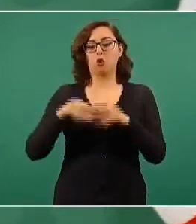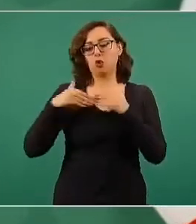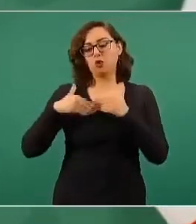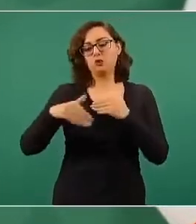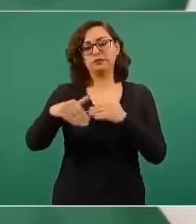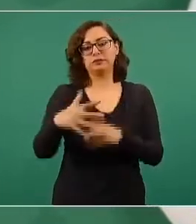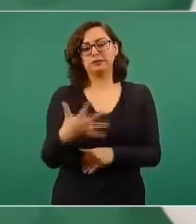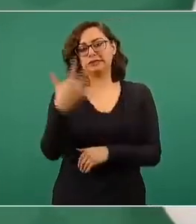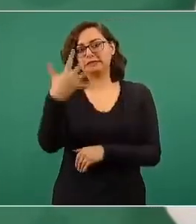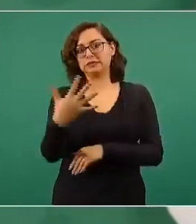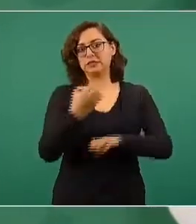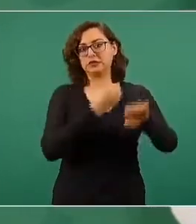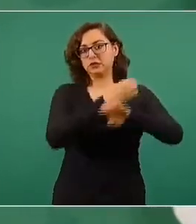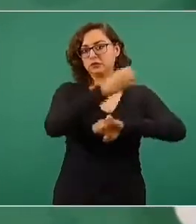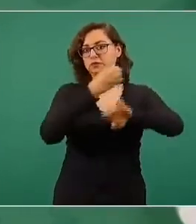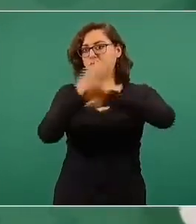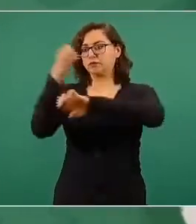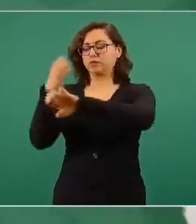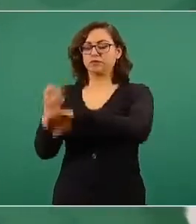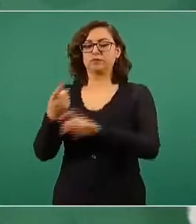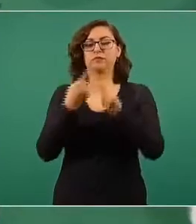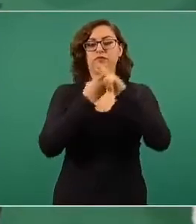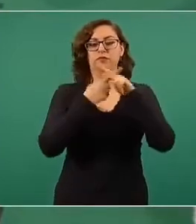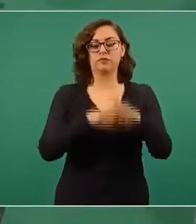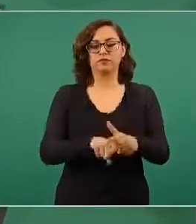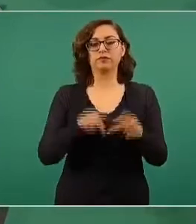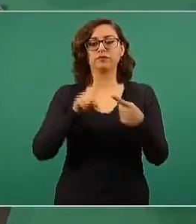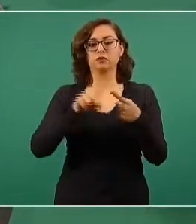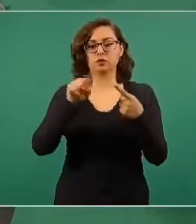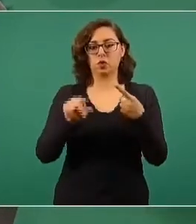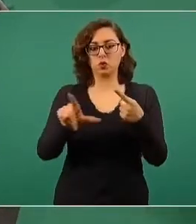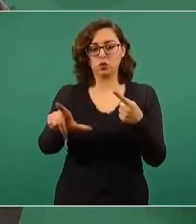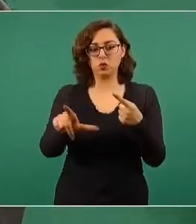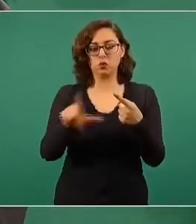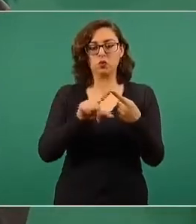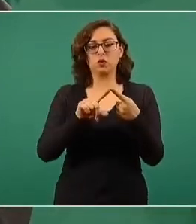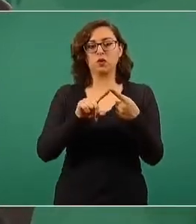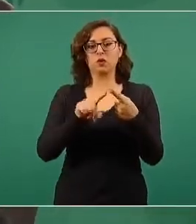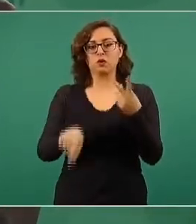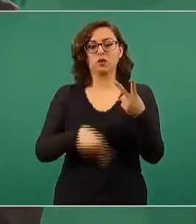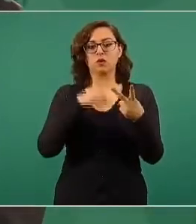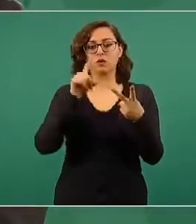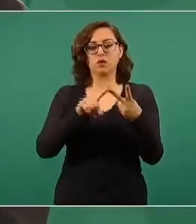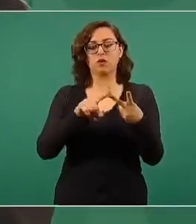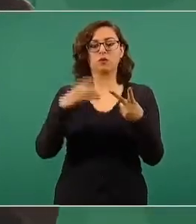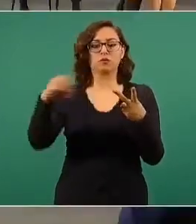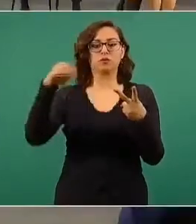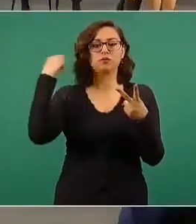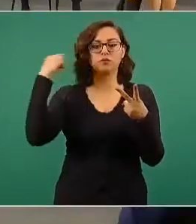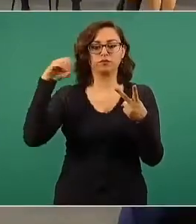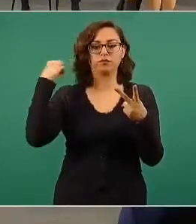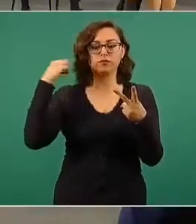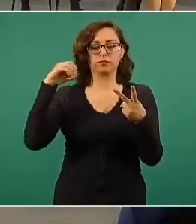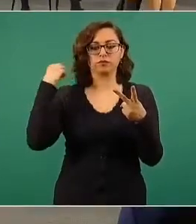mostró en el caso de Nuevo León, en el caso de Oaxaca.